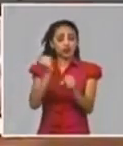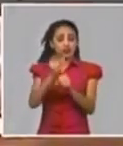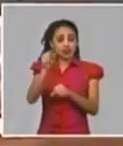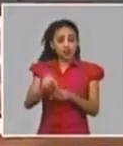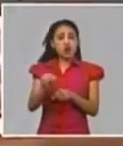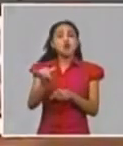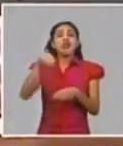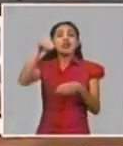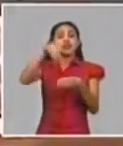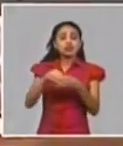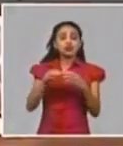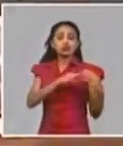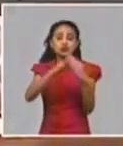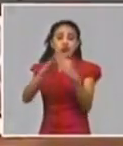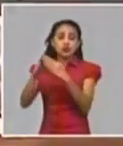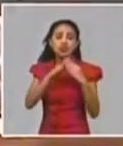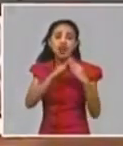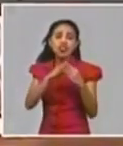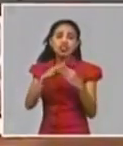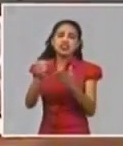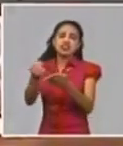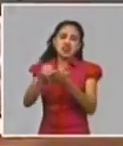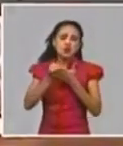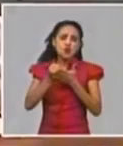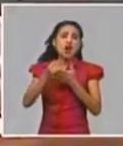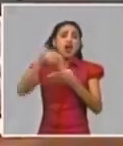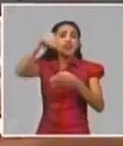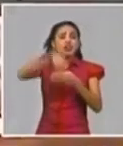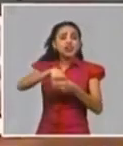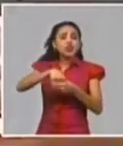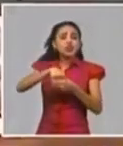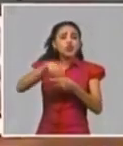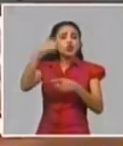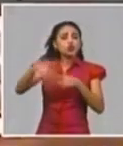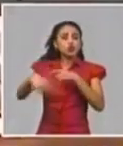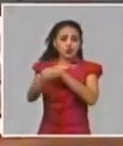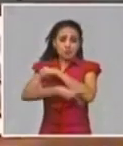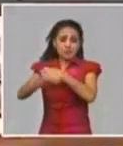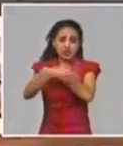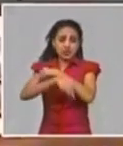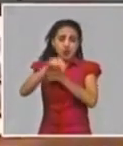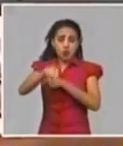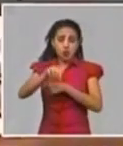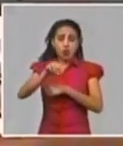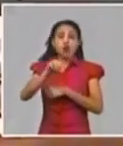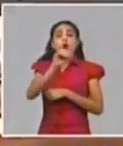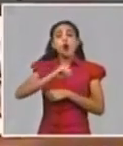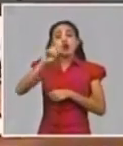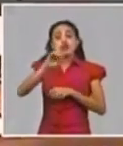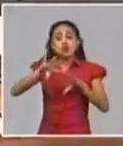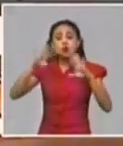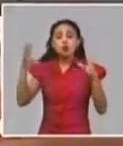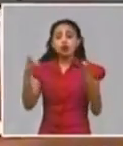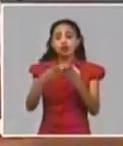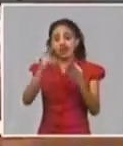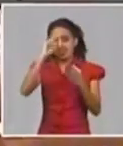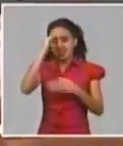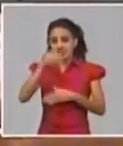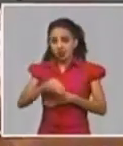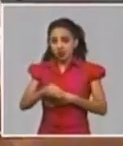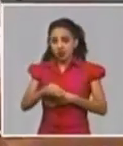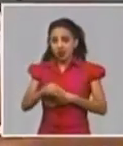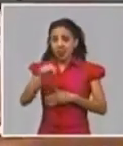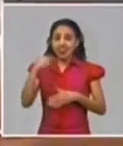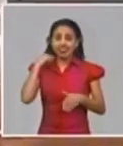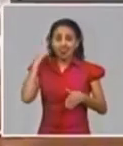y también en el exterior. Este año la OMS dedicó el año a la labor de enfermería y fue un año